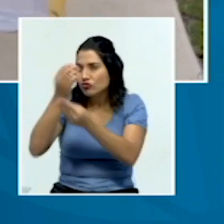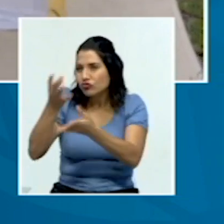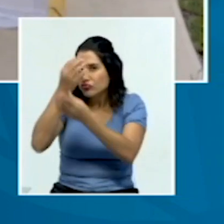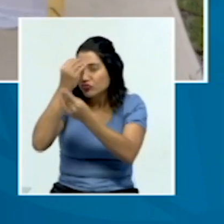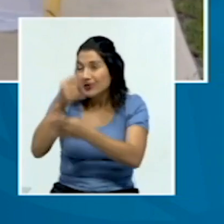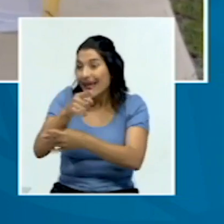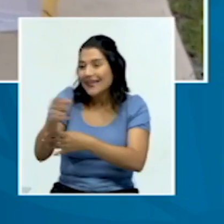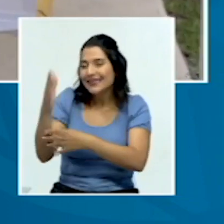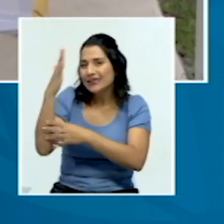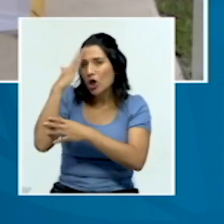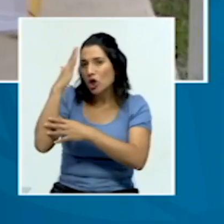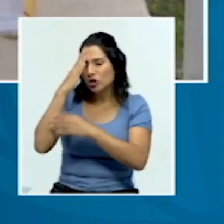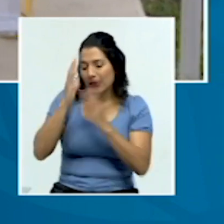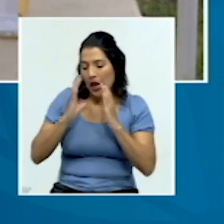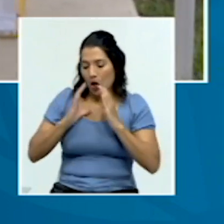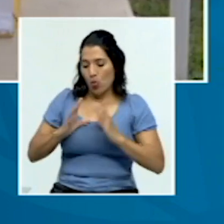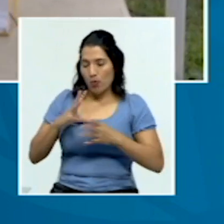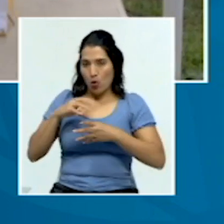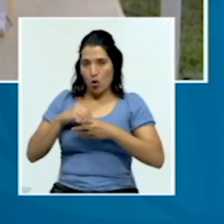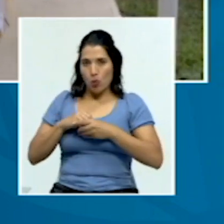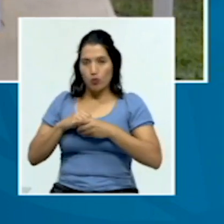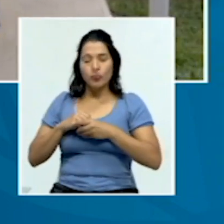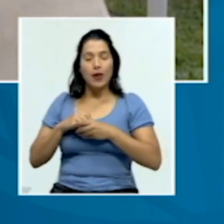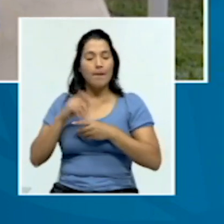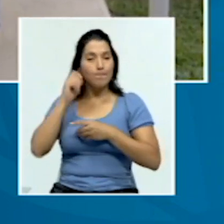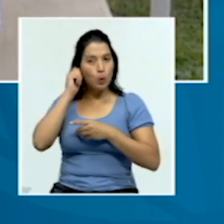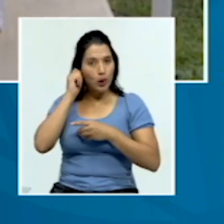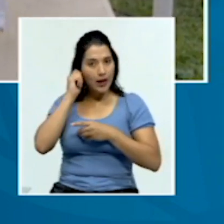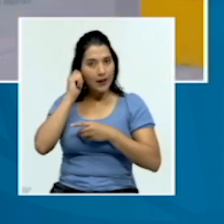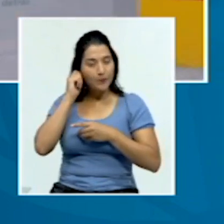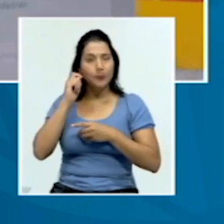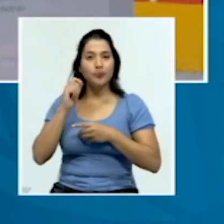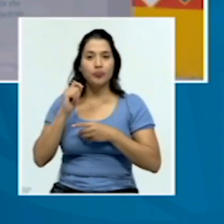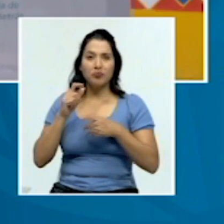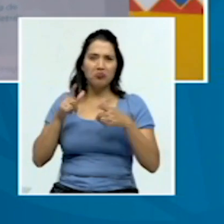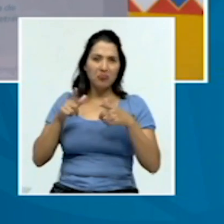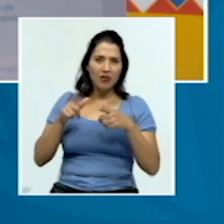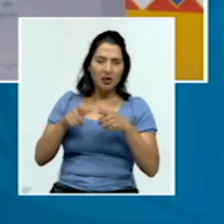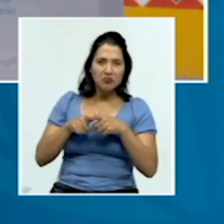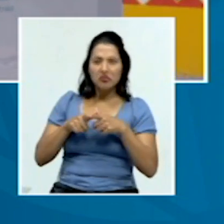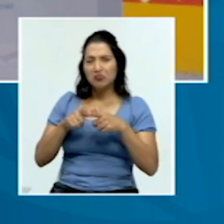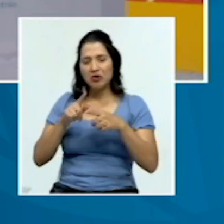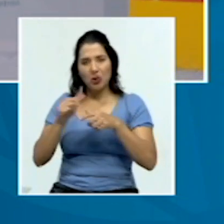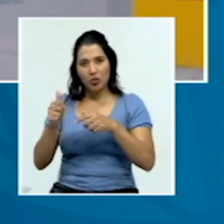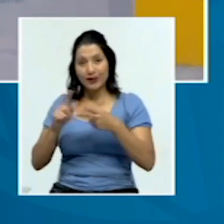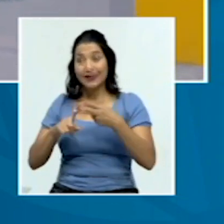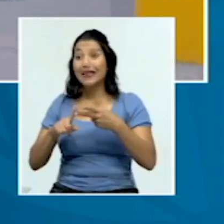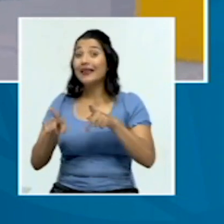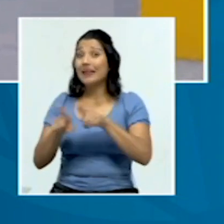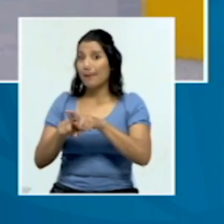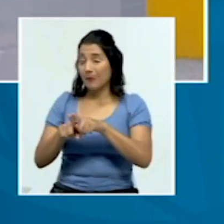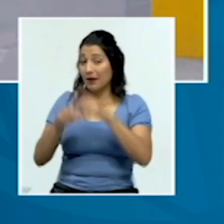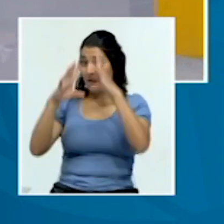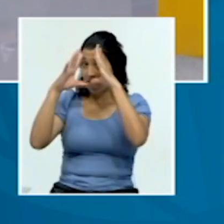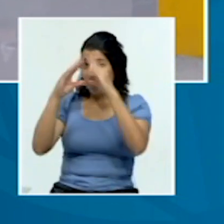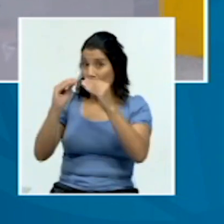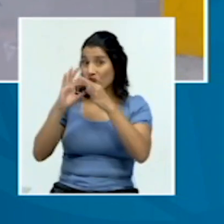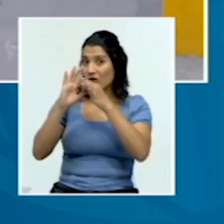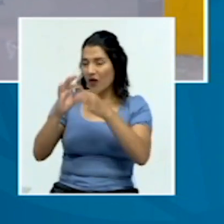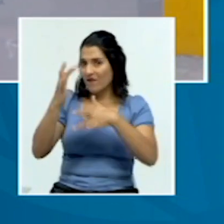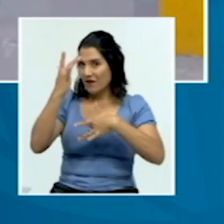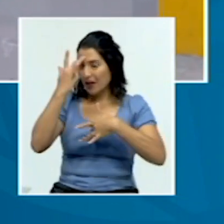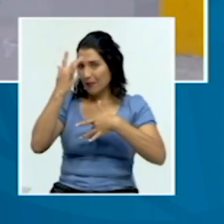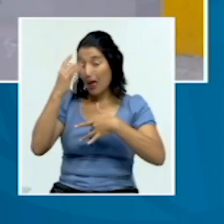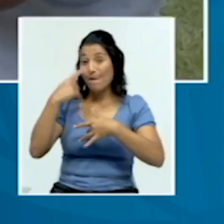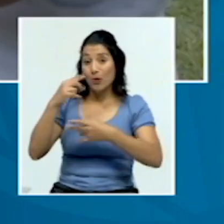reproductor femenino y cuidados generales contra diferentes enfermedades, incluyendo enfermedades de transmisión sexual. Entonces, se vuelve